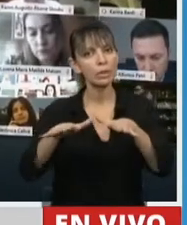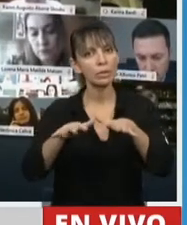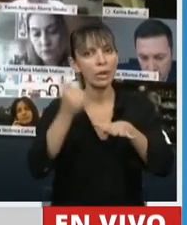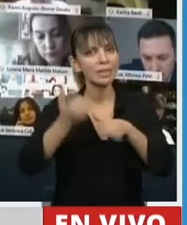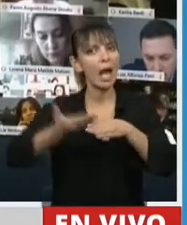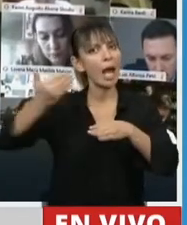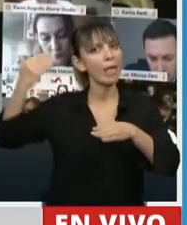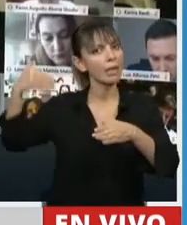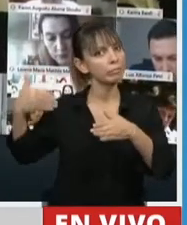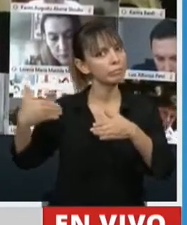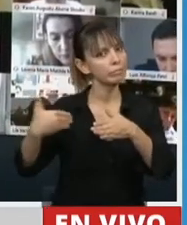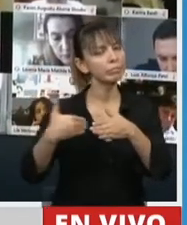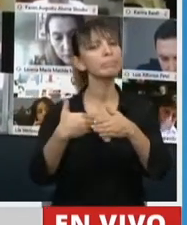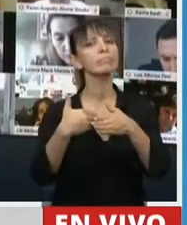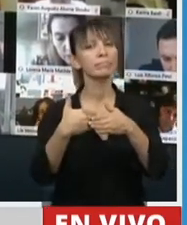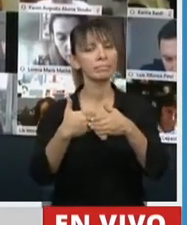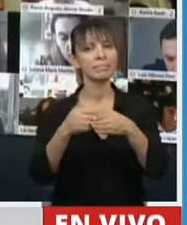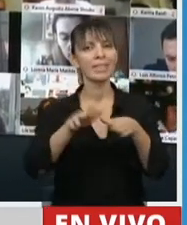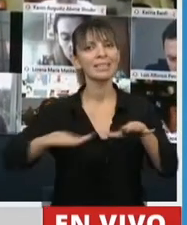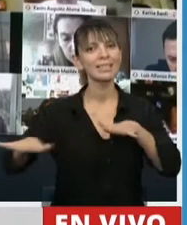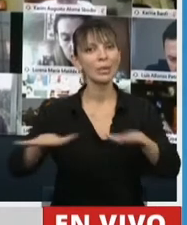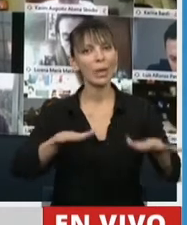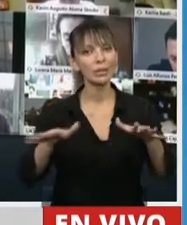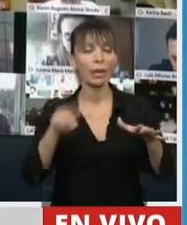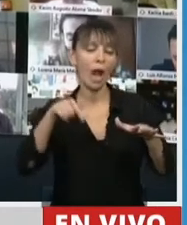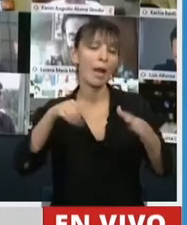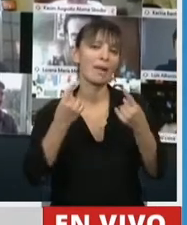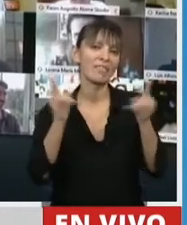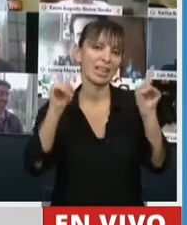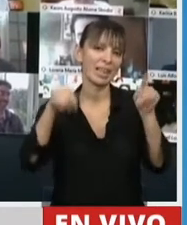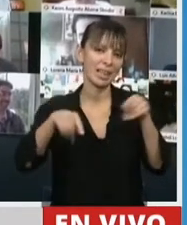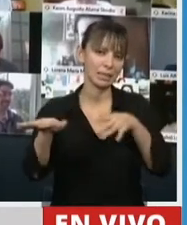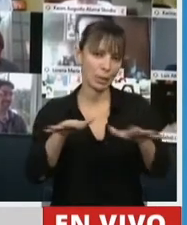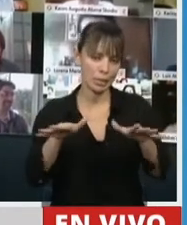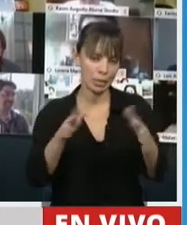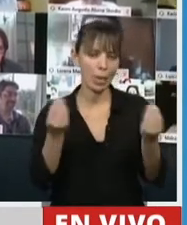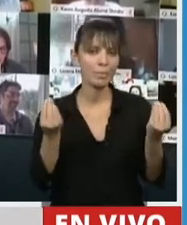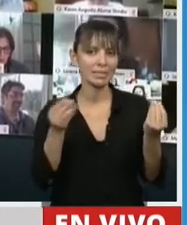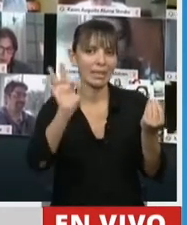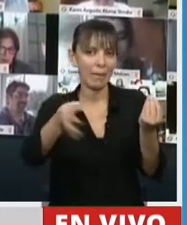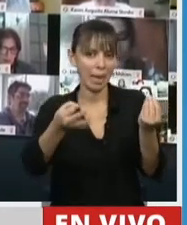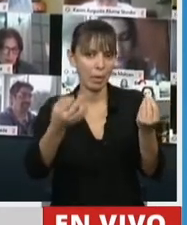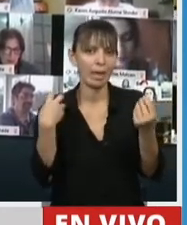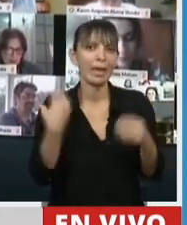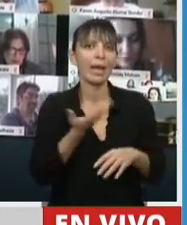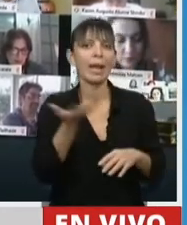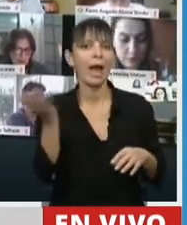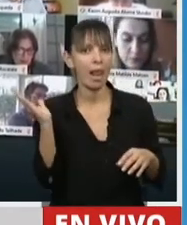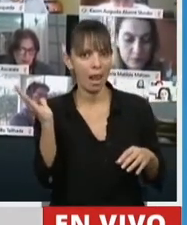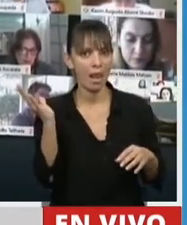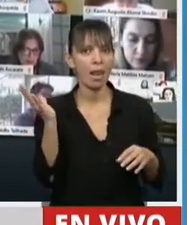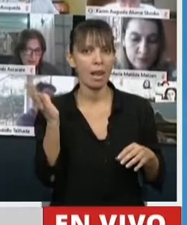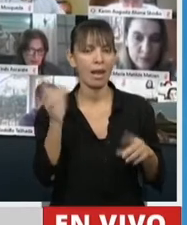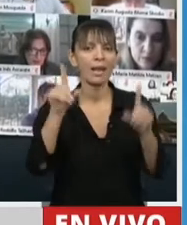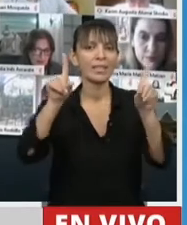en nuestro país en el marco, obviamente, de una excepcionalidad, porque entendemos en términos generales a la